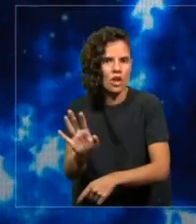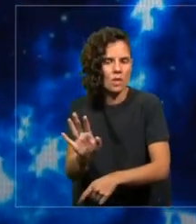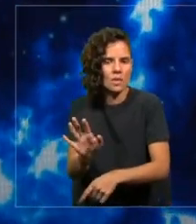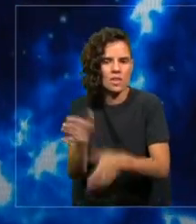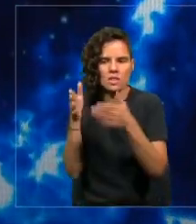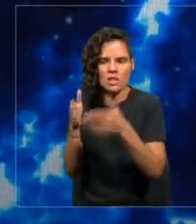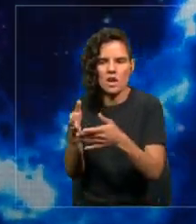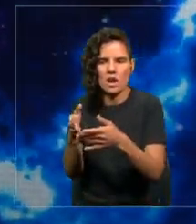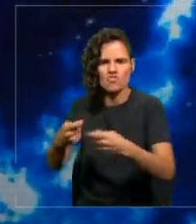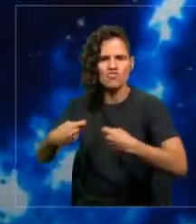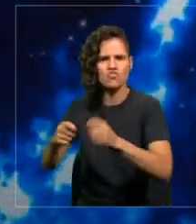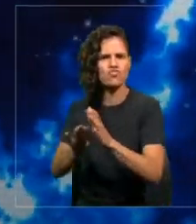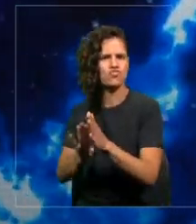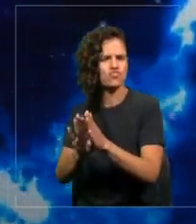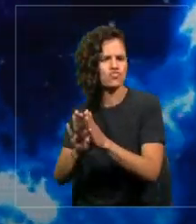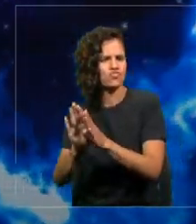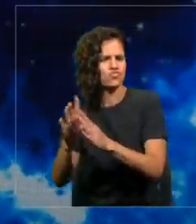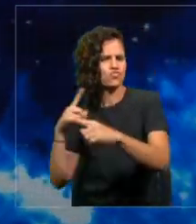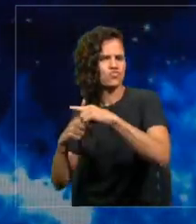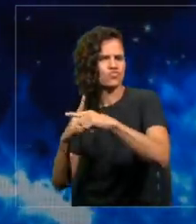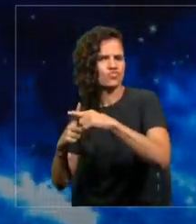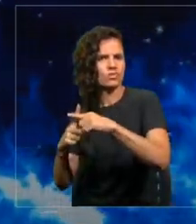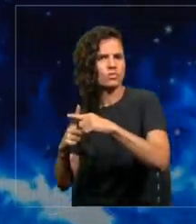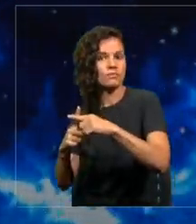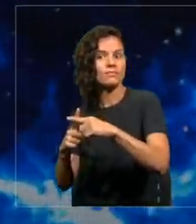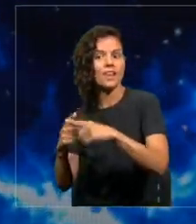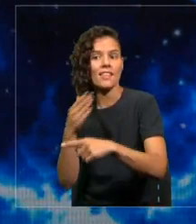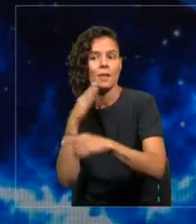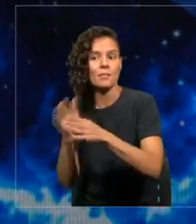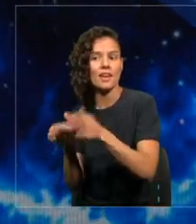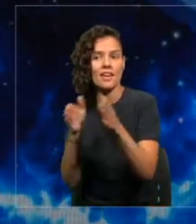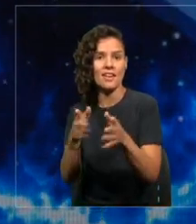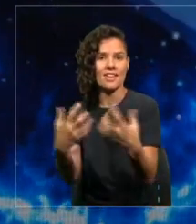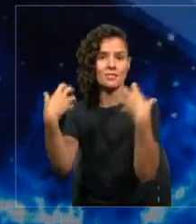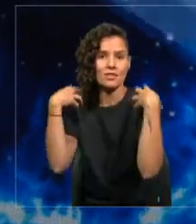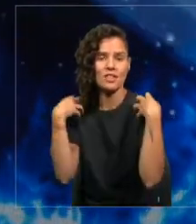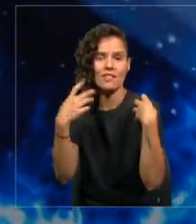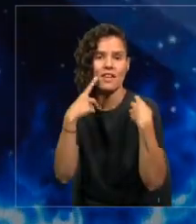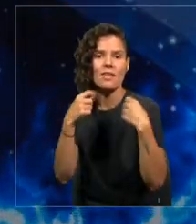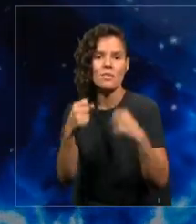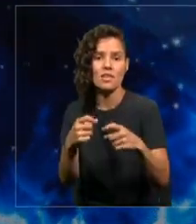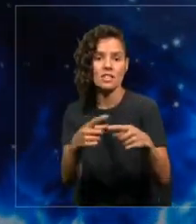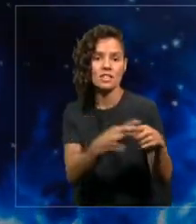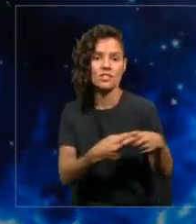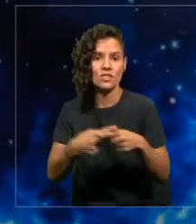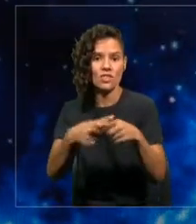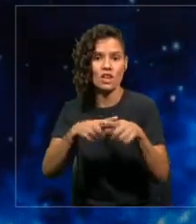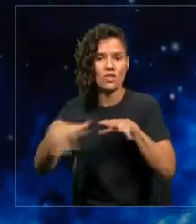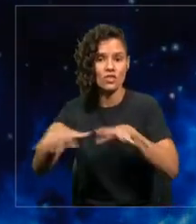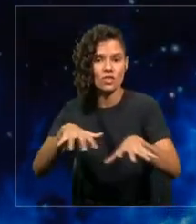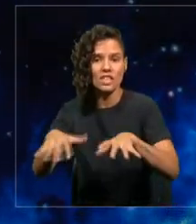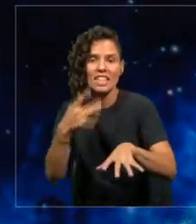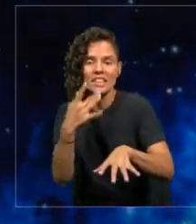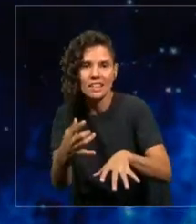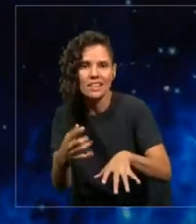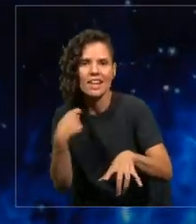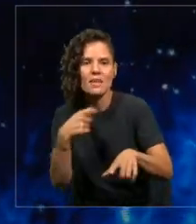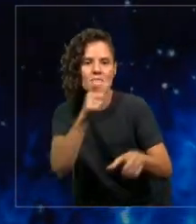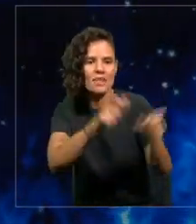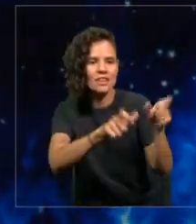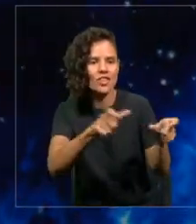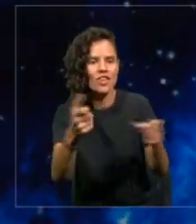rendimientos, es actuar en una sociedad donde tienes stakeholders, personas que se van a